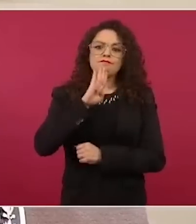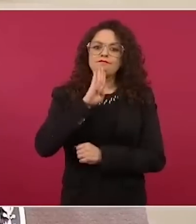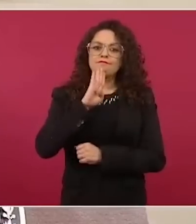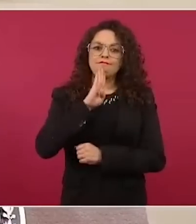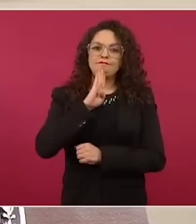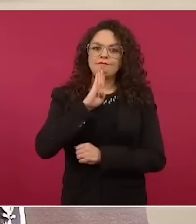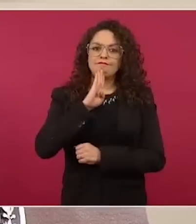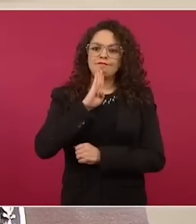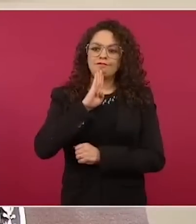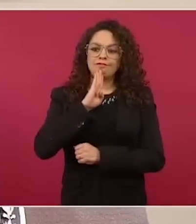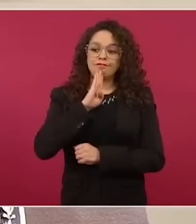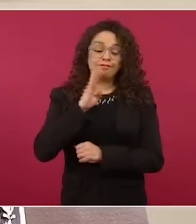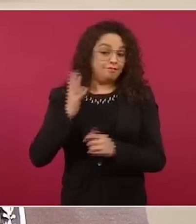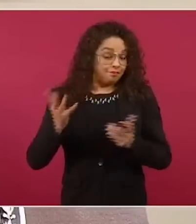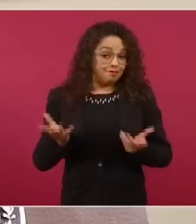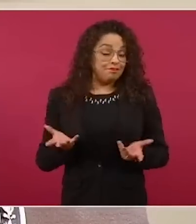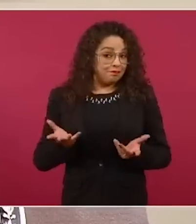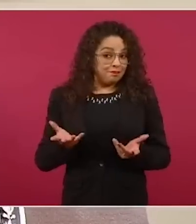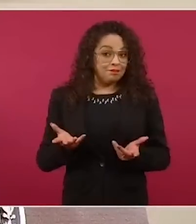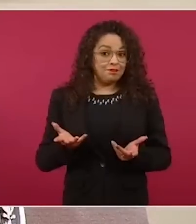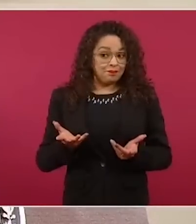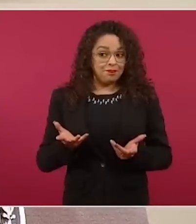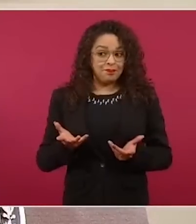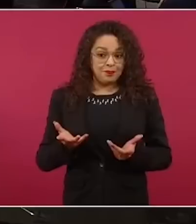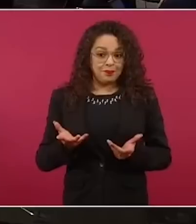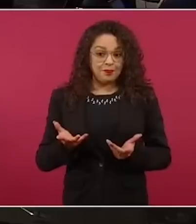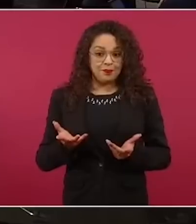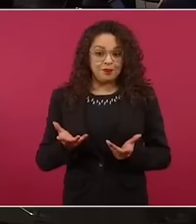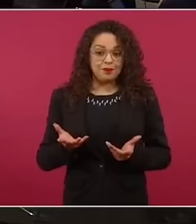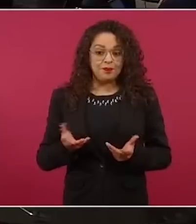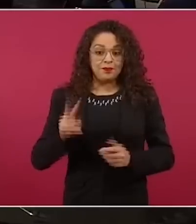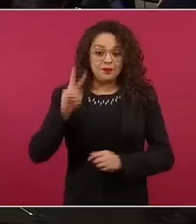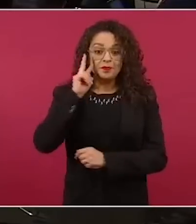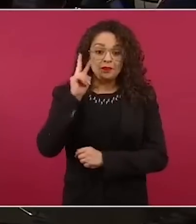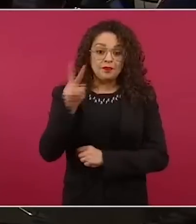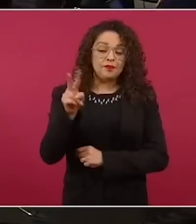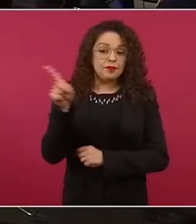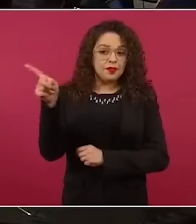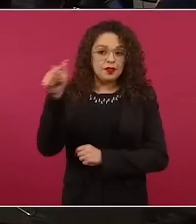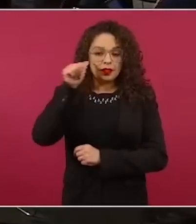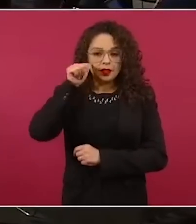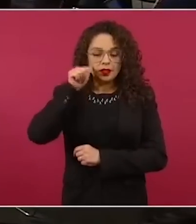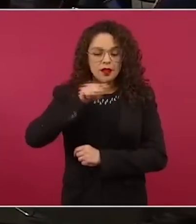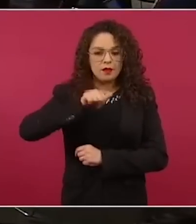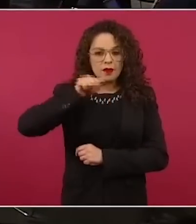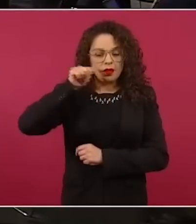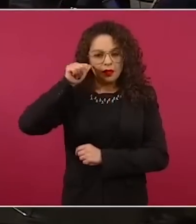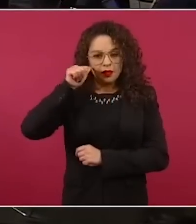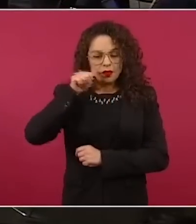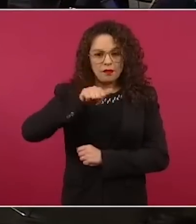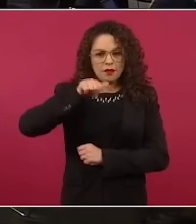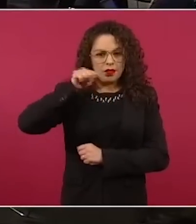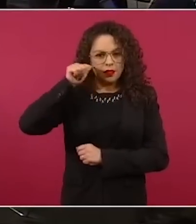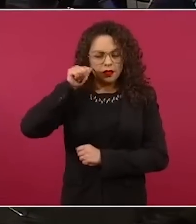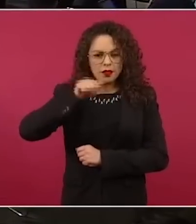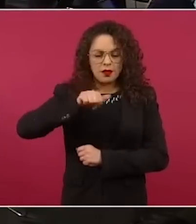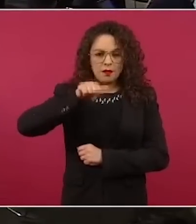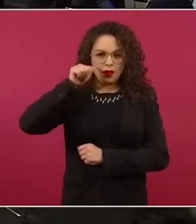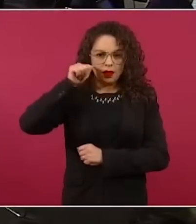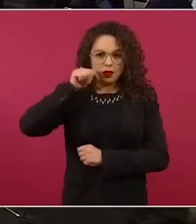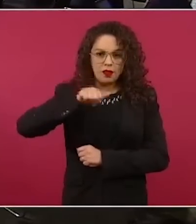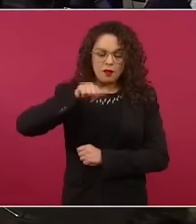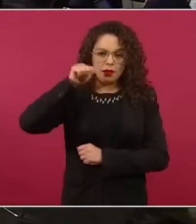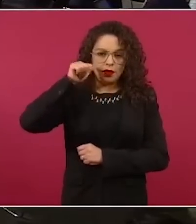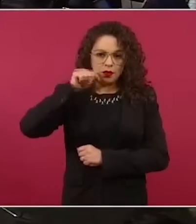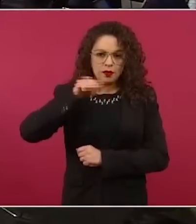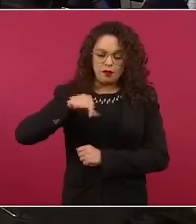siempre están denostando a